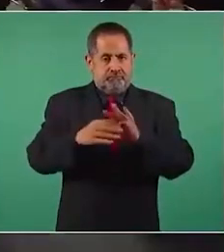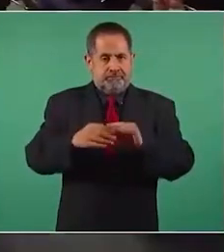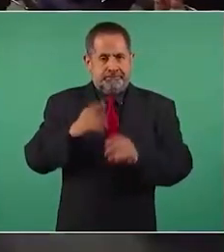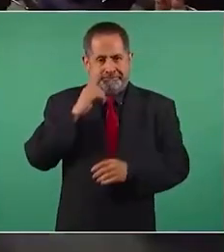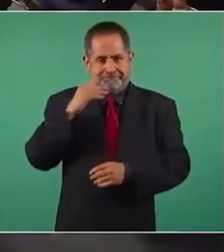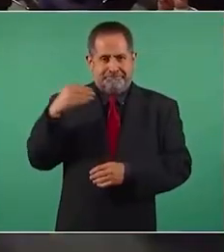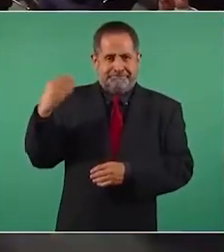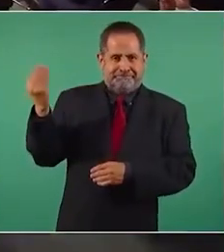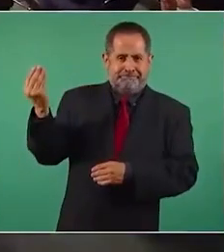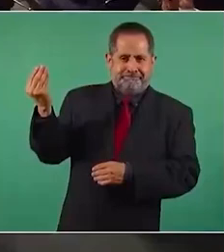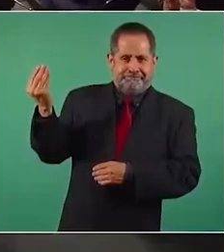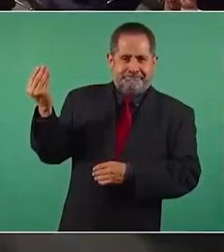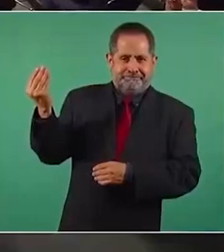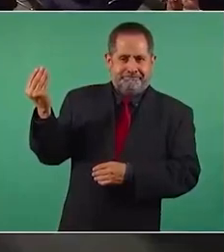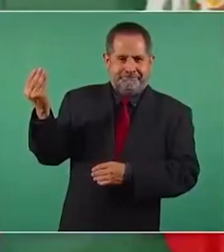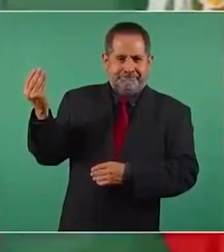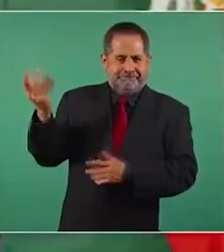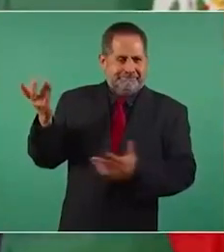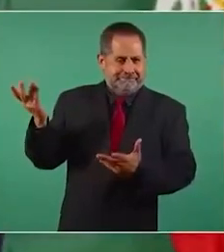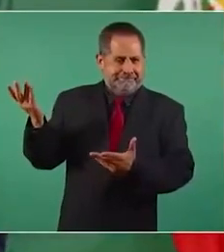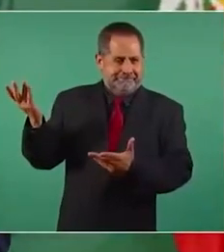Miren, ya salió